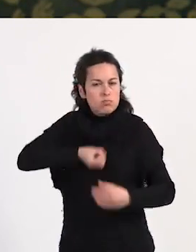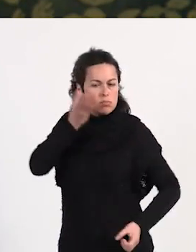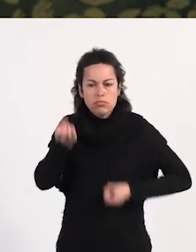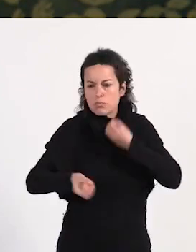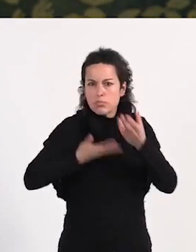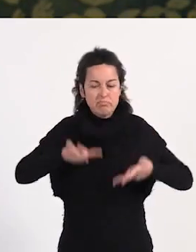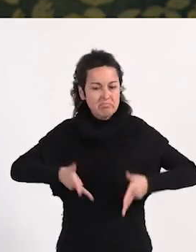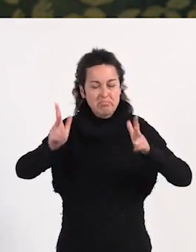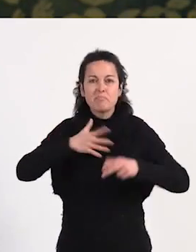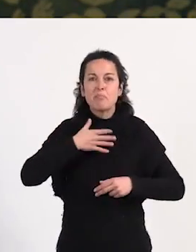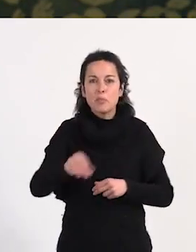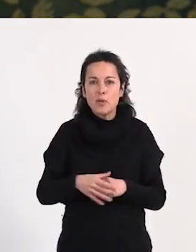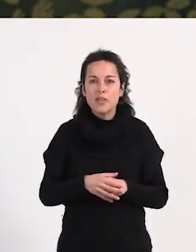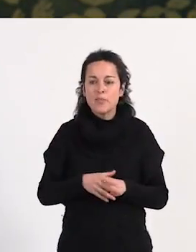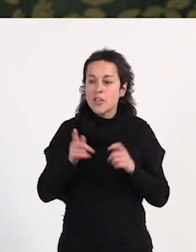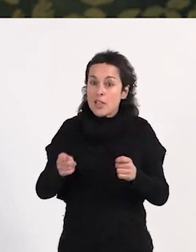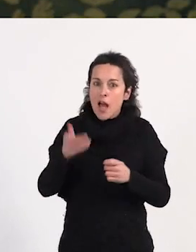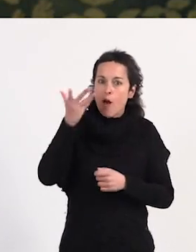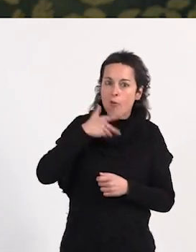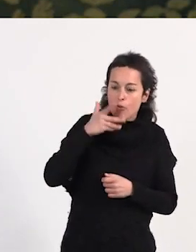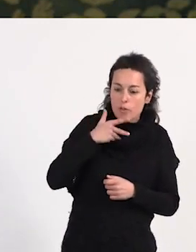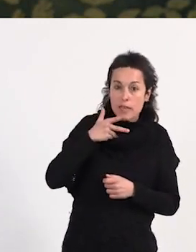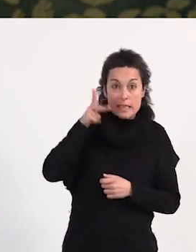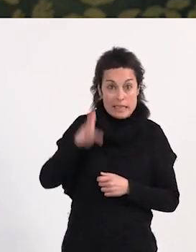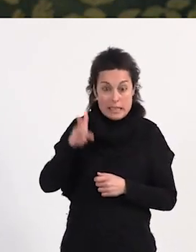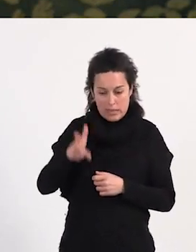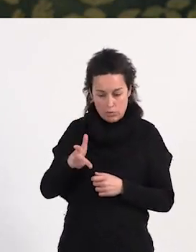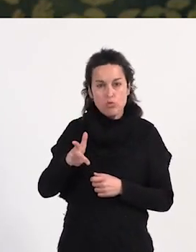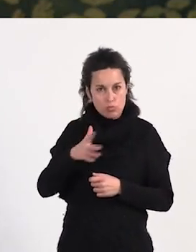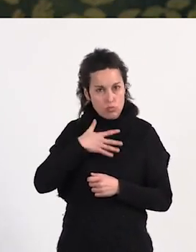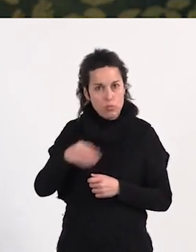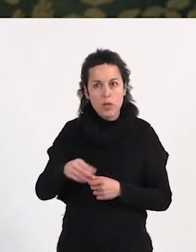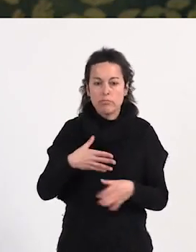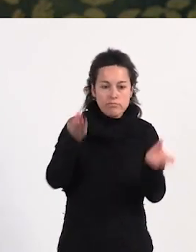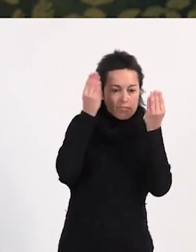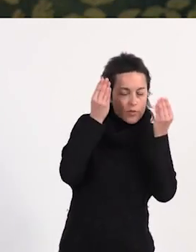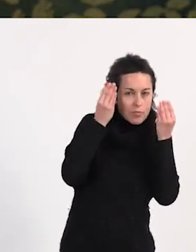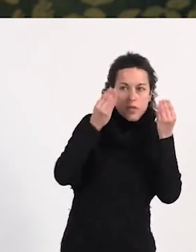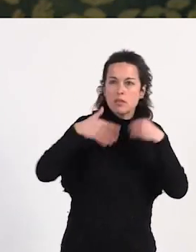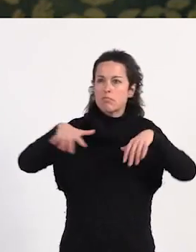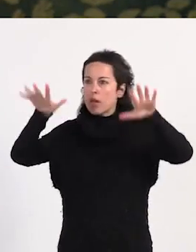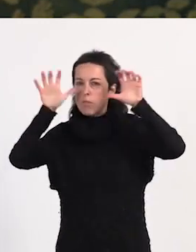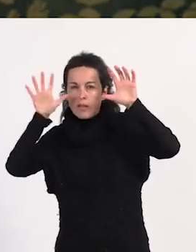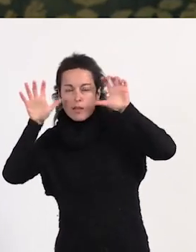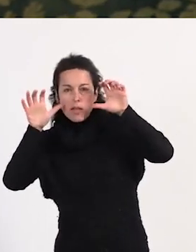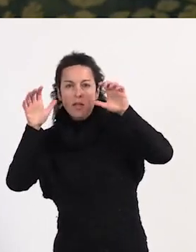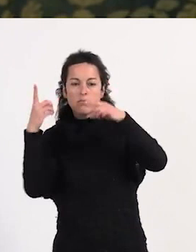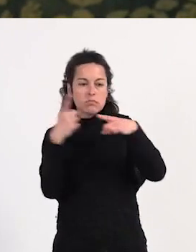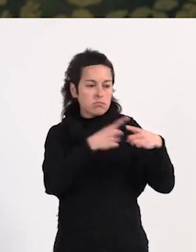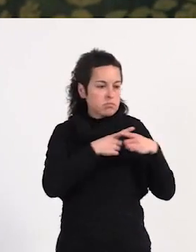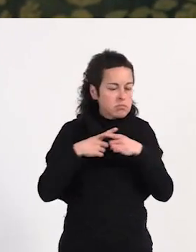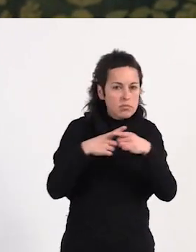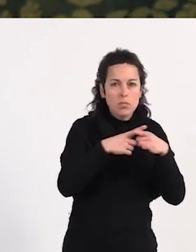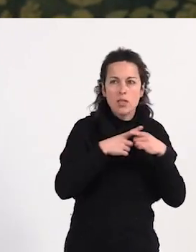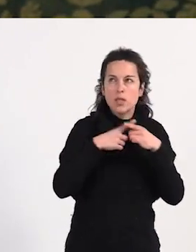y que les permite conocer y ejercer sus derechos, formarse, aprender, compartir